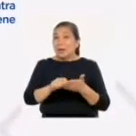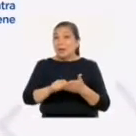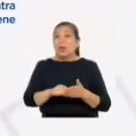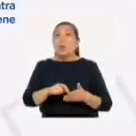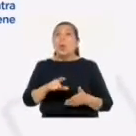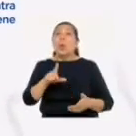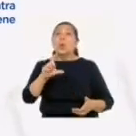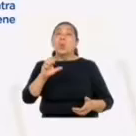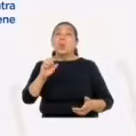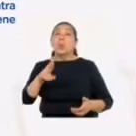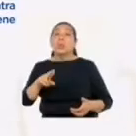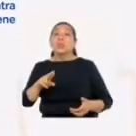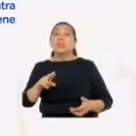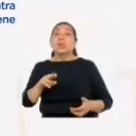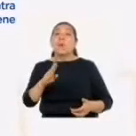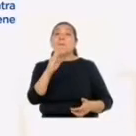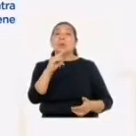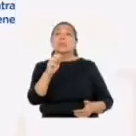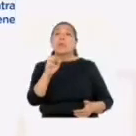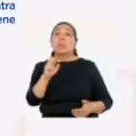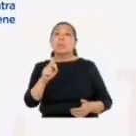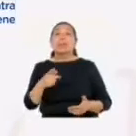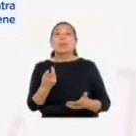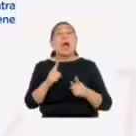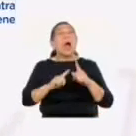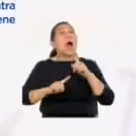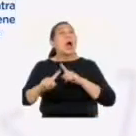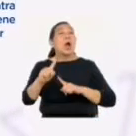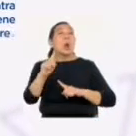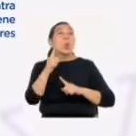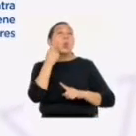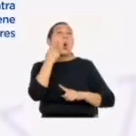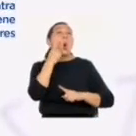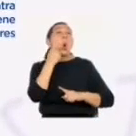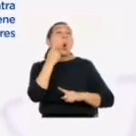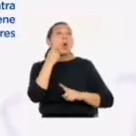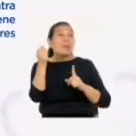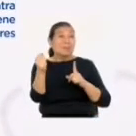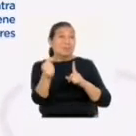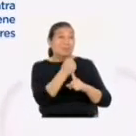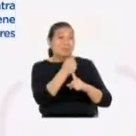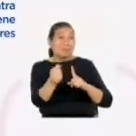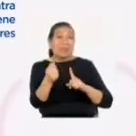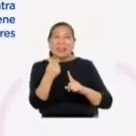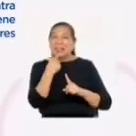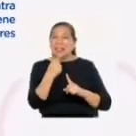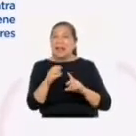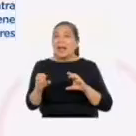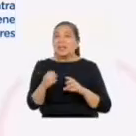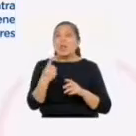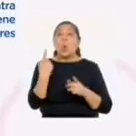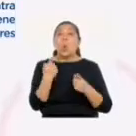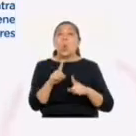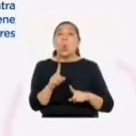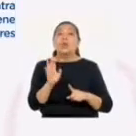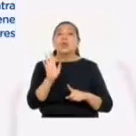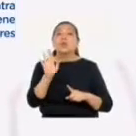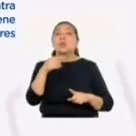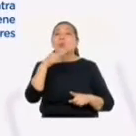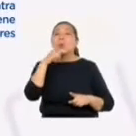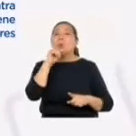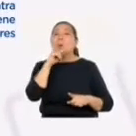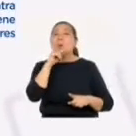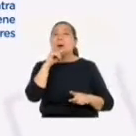Luis Bustamante 2019, algunos de los hombres que maltrataron lo hicieron cuando